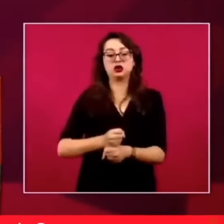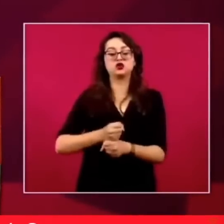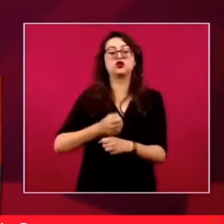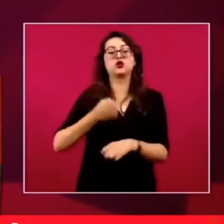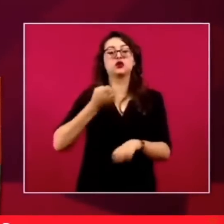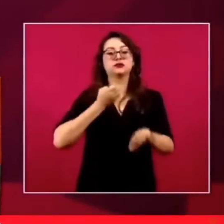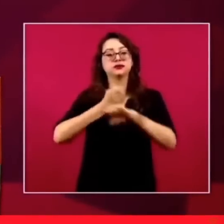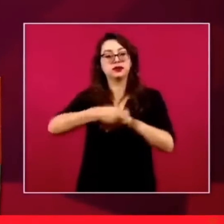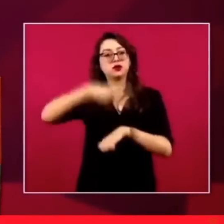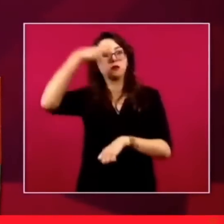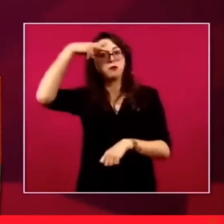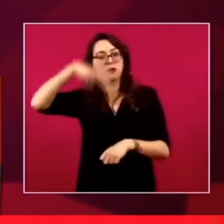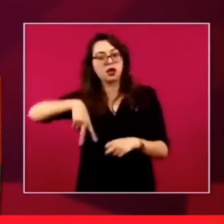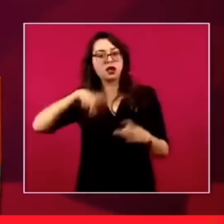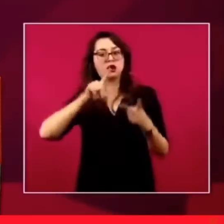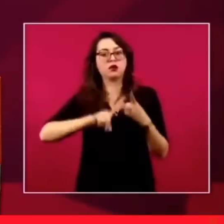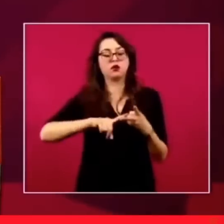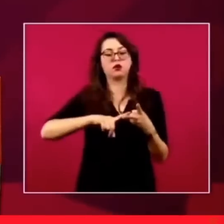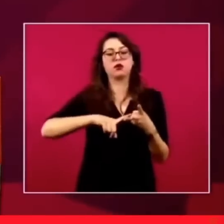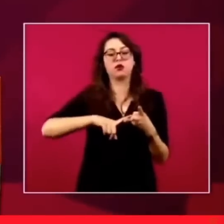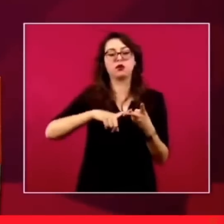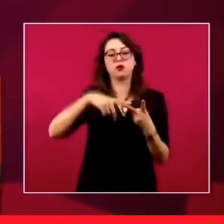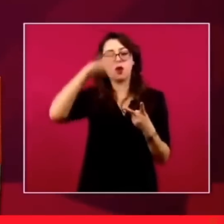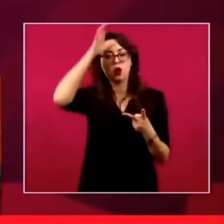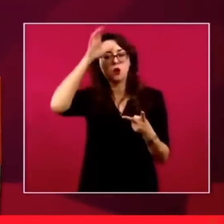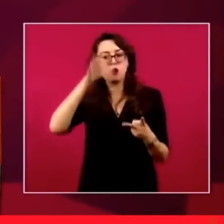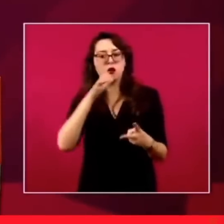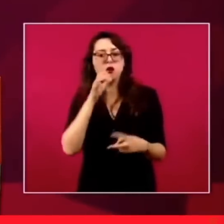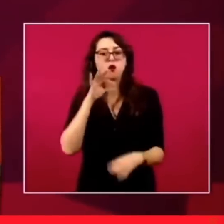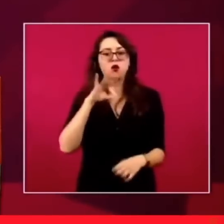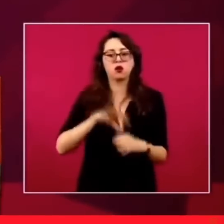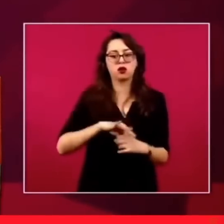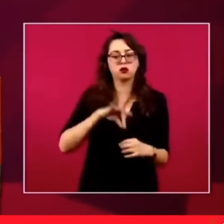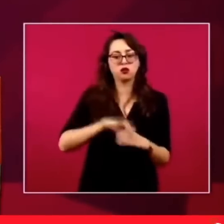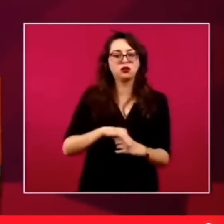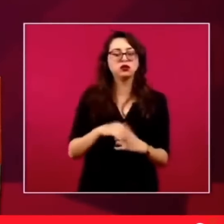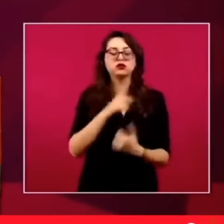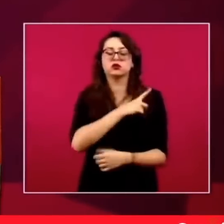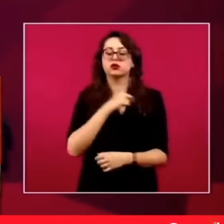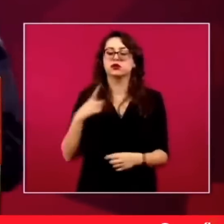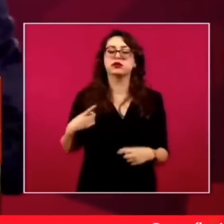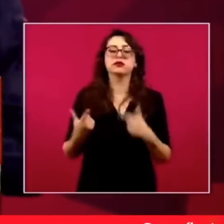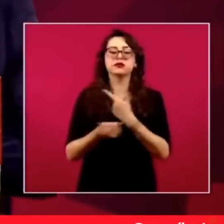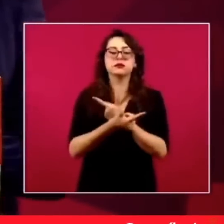que el voto sea libre,